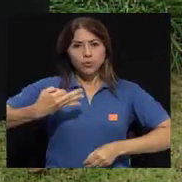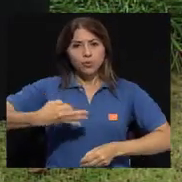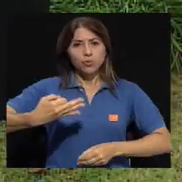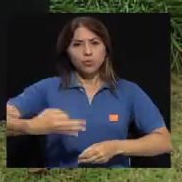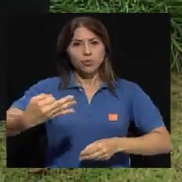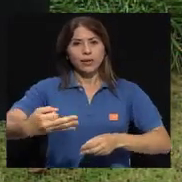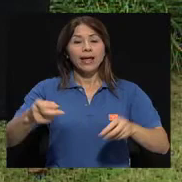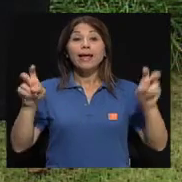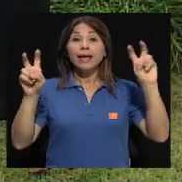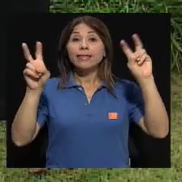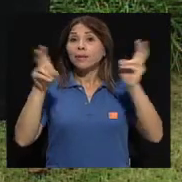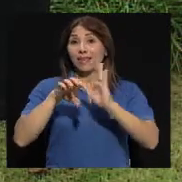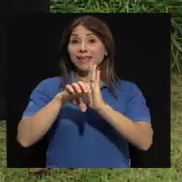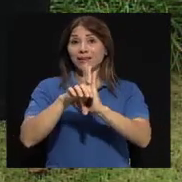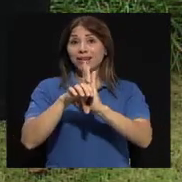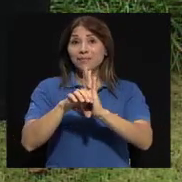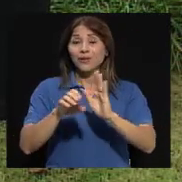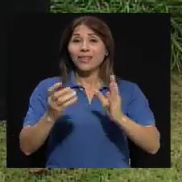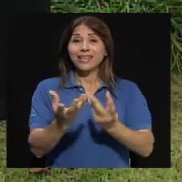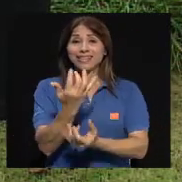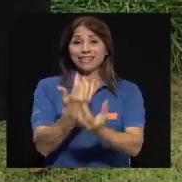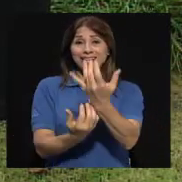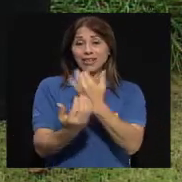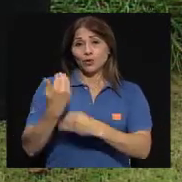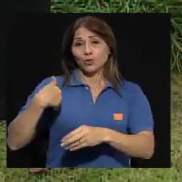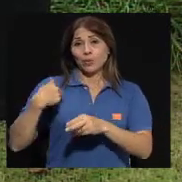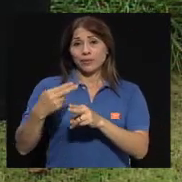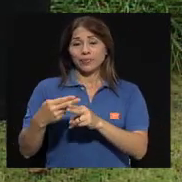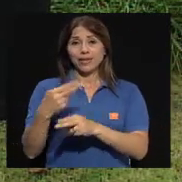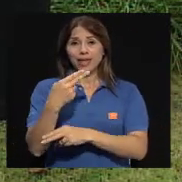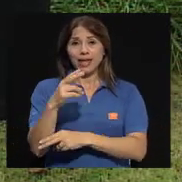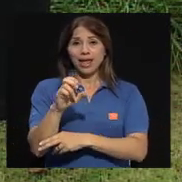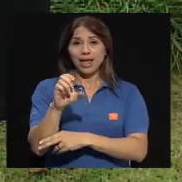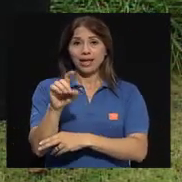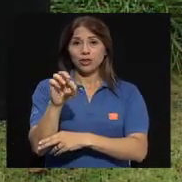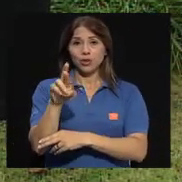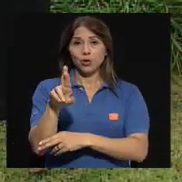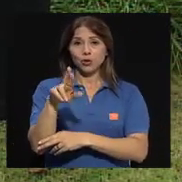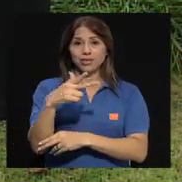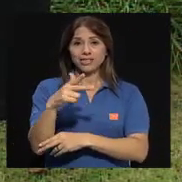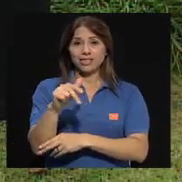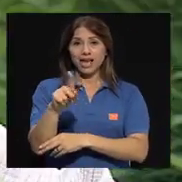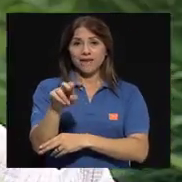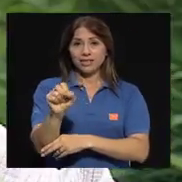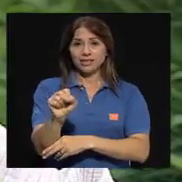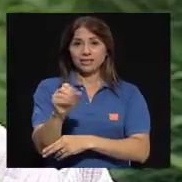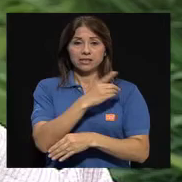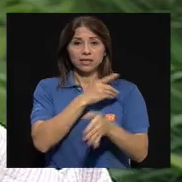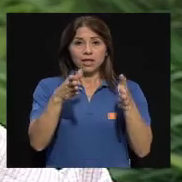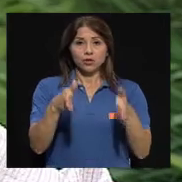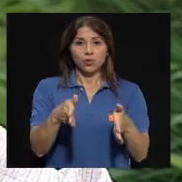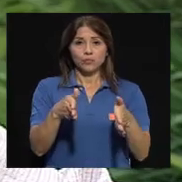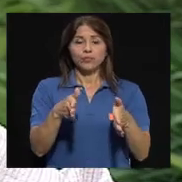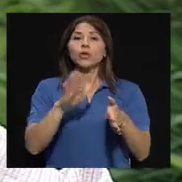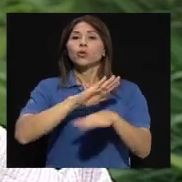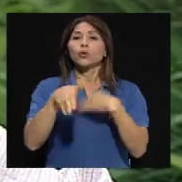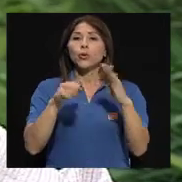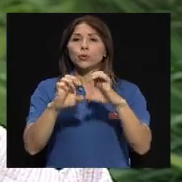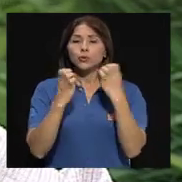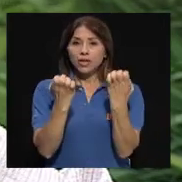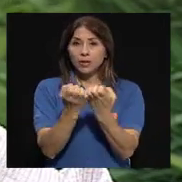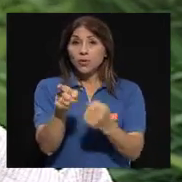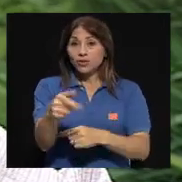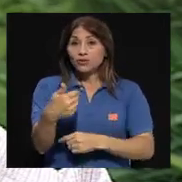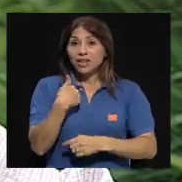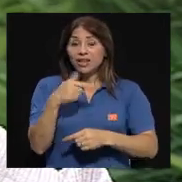de incendios, por ejemplo, don Héctor Chávez como director y todo su equipo cuentan con un centro de entrenamiento